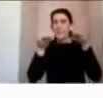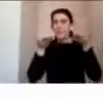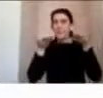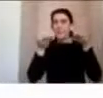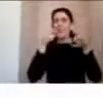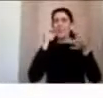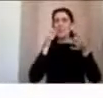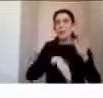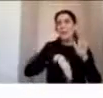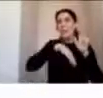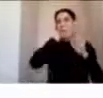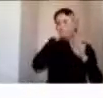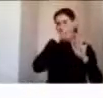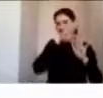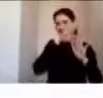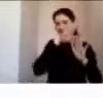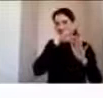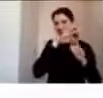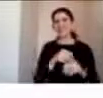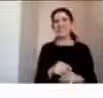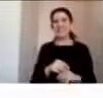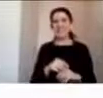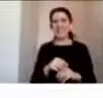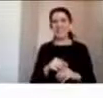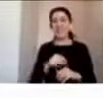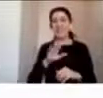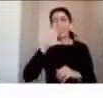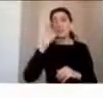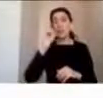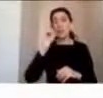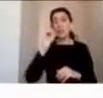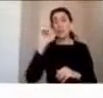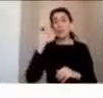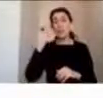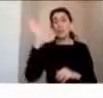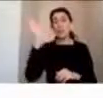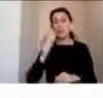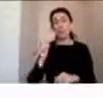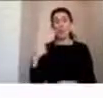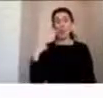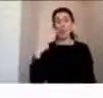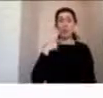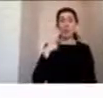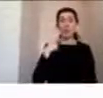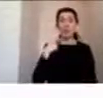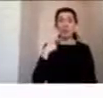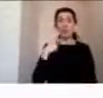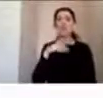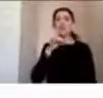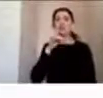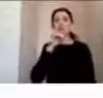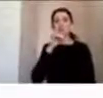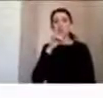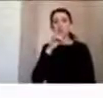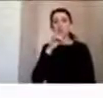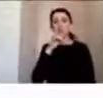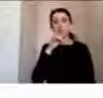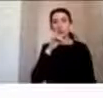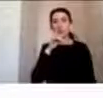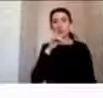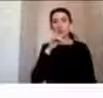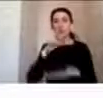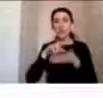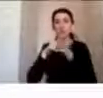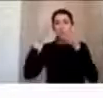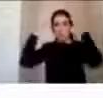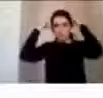Más del 50% de los accidentes que involucran lesiones cráneoencefálicas tienen que ver con accidentes domésticos y